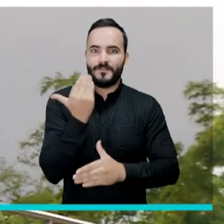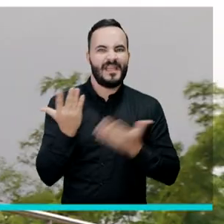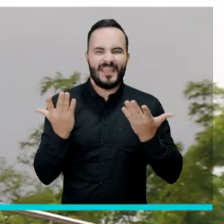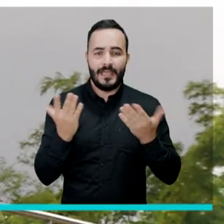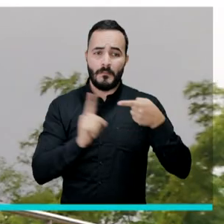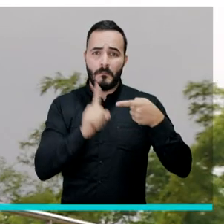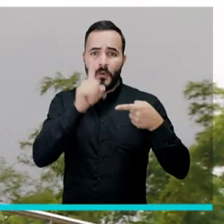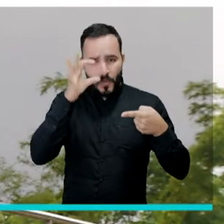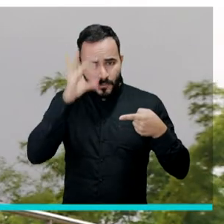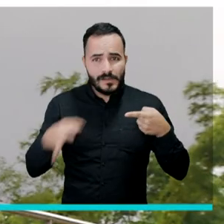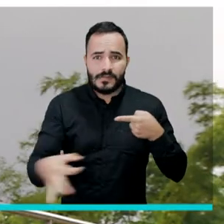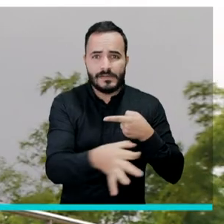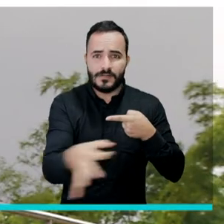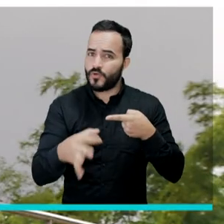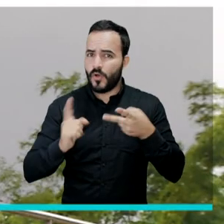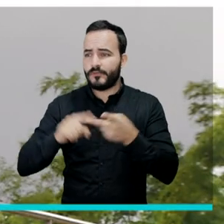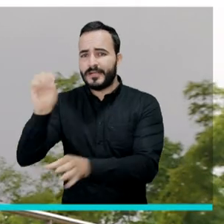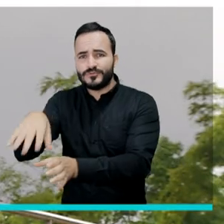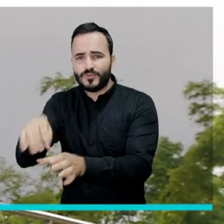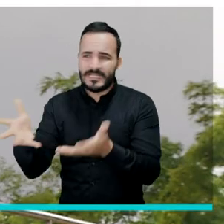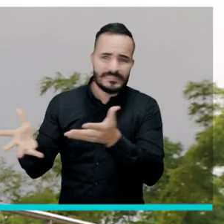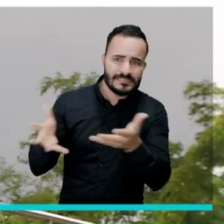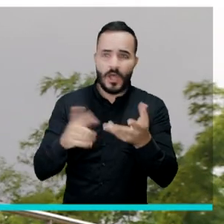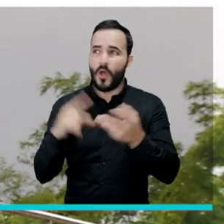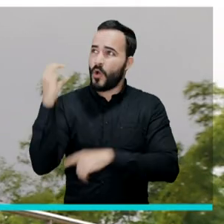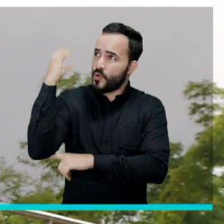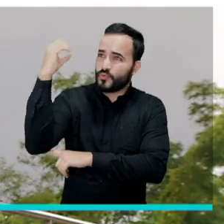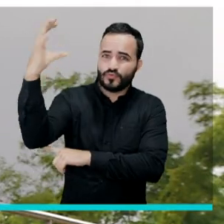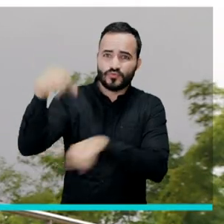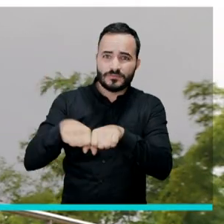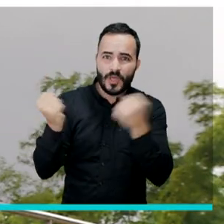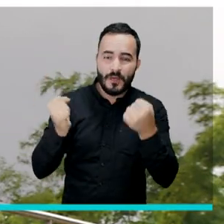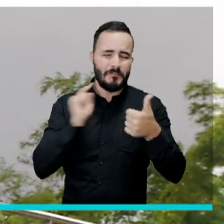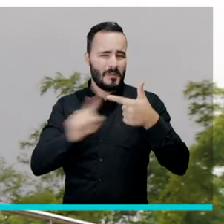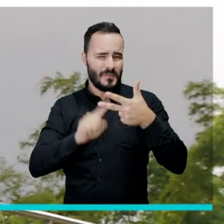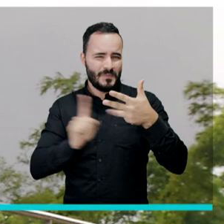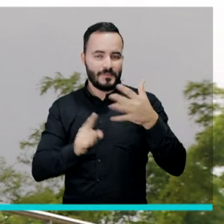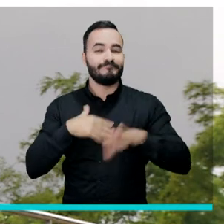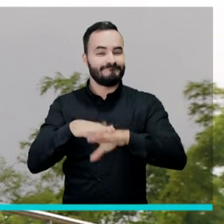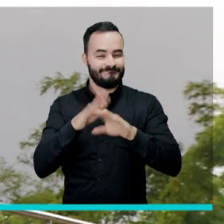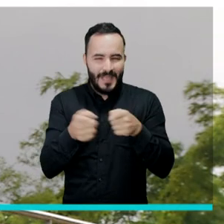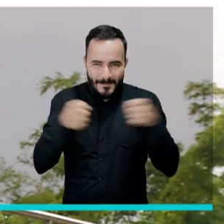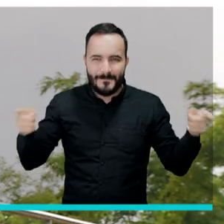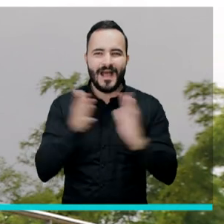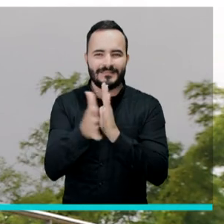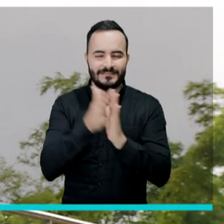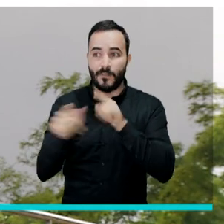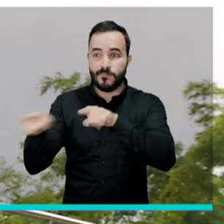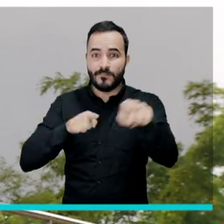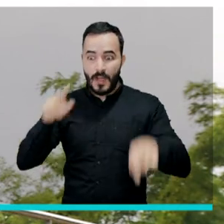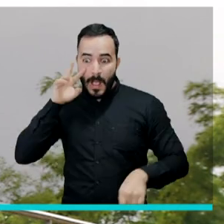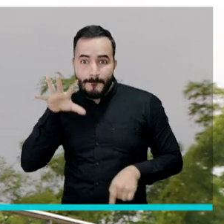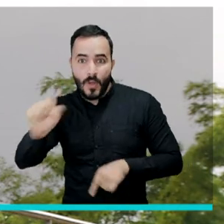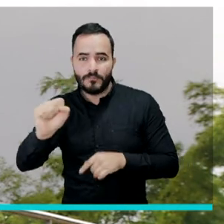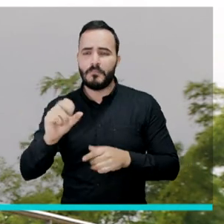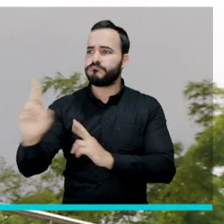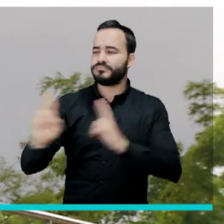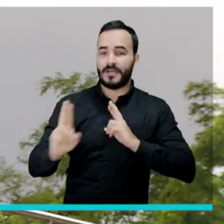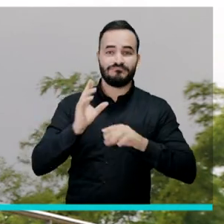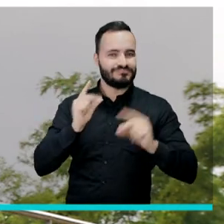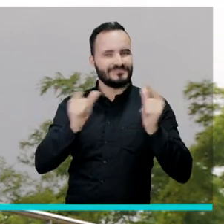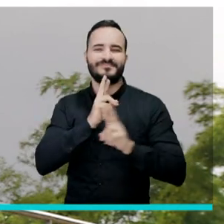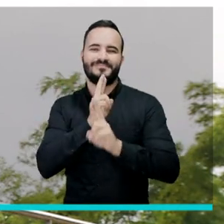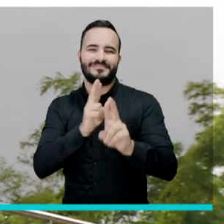con el objetivo de informar sobre otros temas como basuras en las vías o daños en las luminarias. Les contamos cómo esta herramienta tecnológica dará respuestas